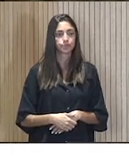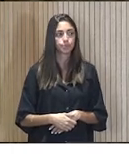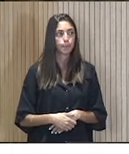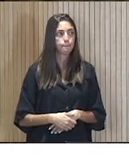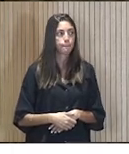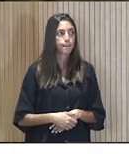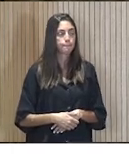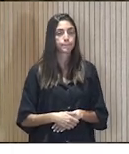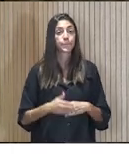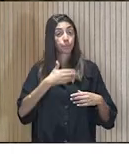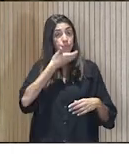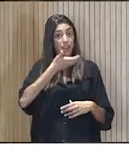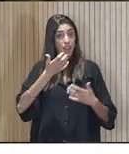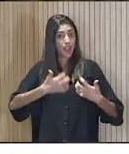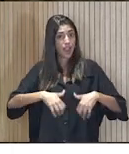La caldera.